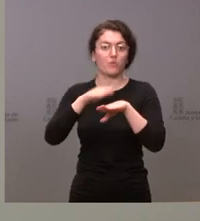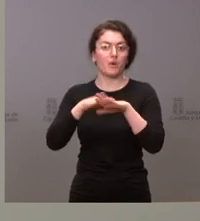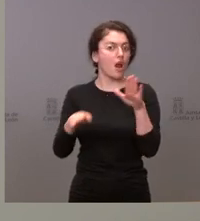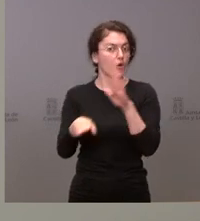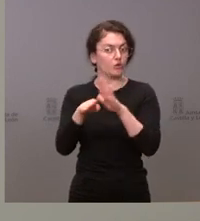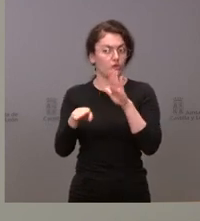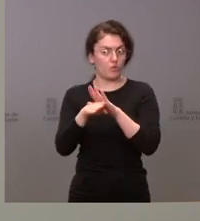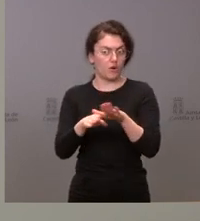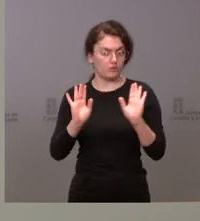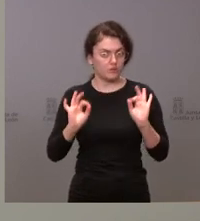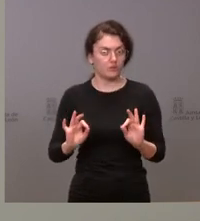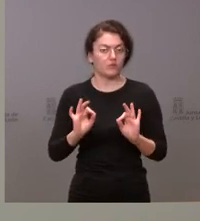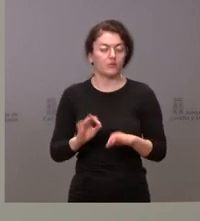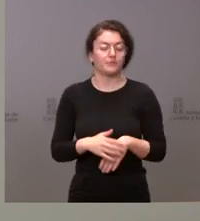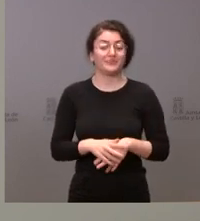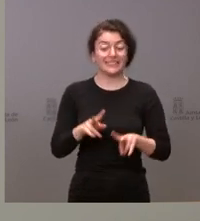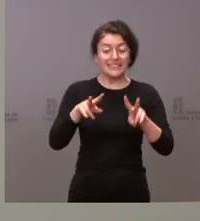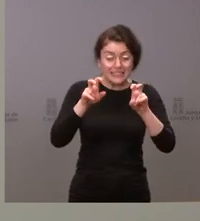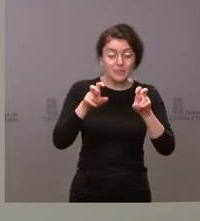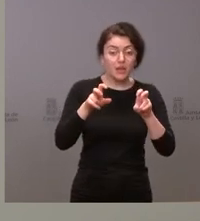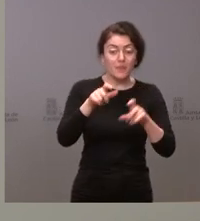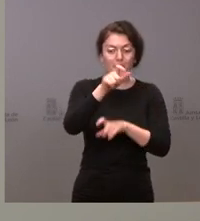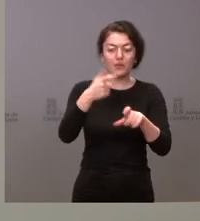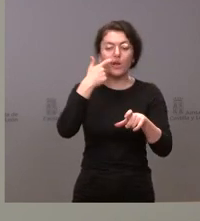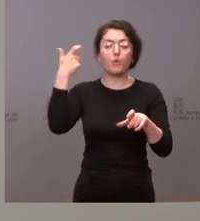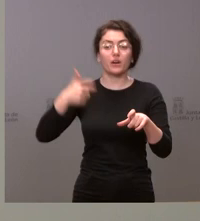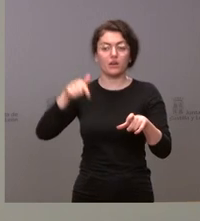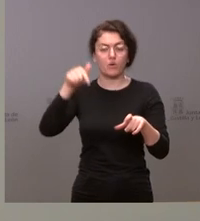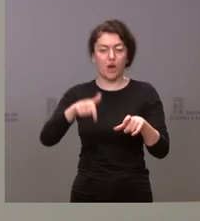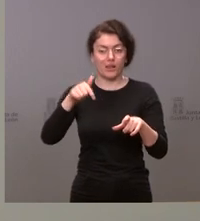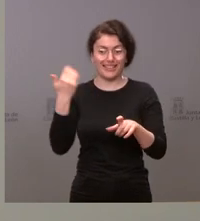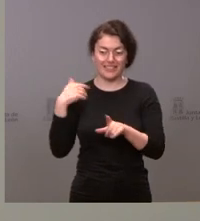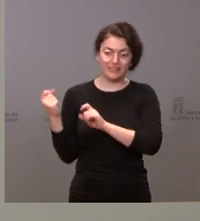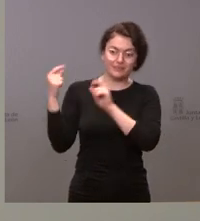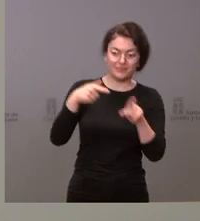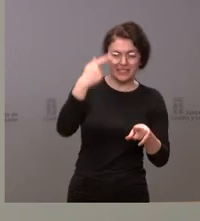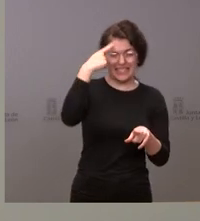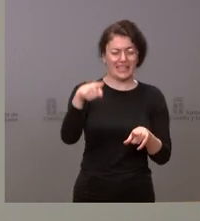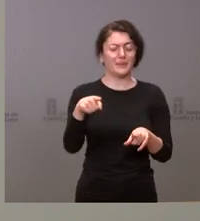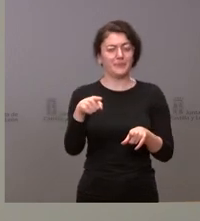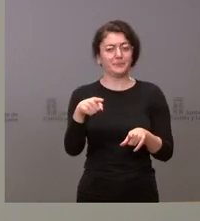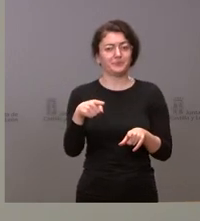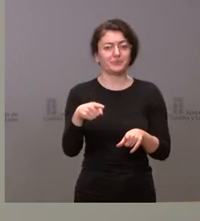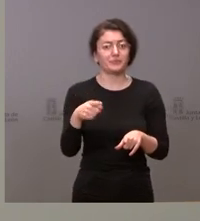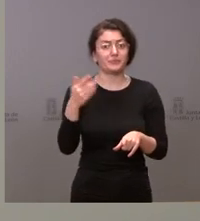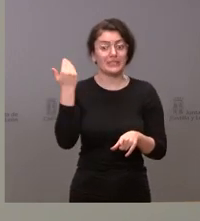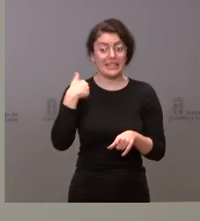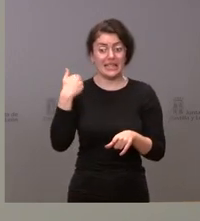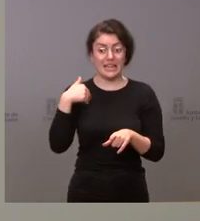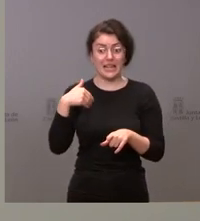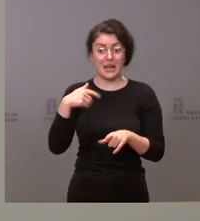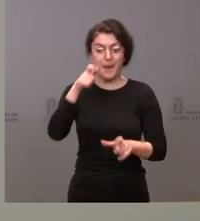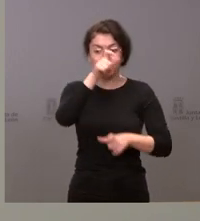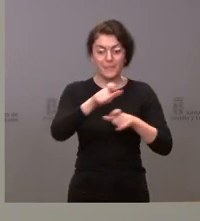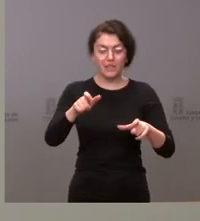En relación con el número de ucranianos en Castilla y León, ¿saben ustedes, creo que lo hemos comentado en alguna ocasión, que el cauce por el que están llegando personas